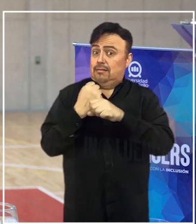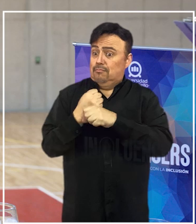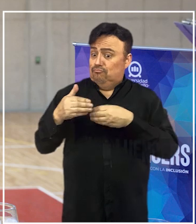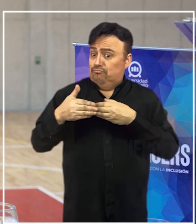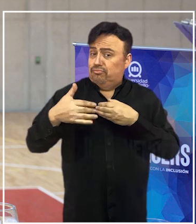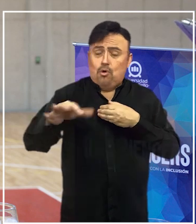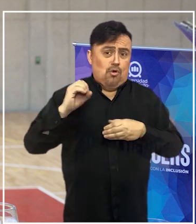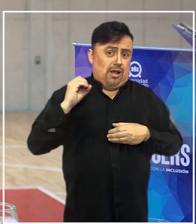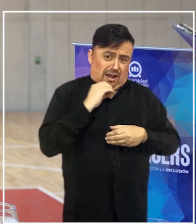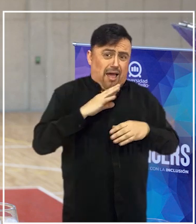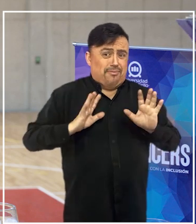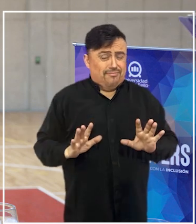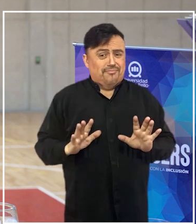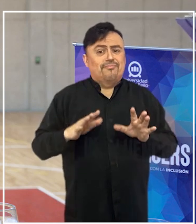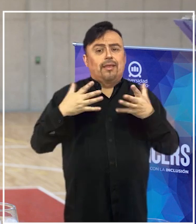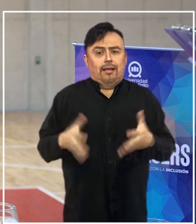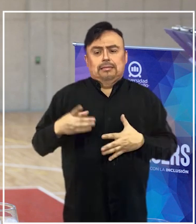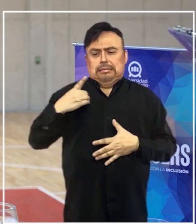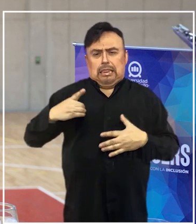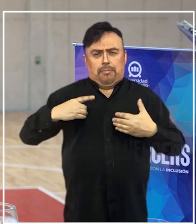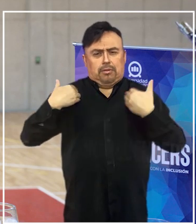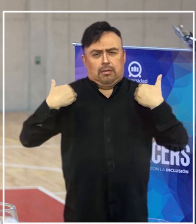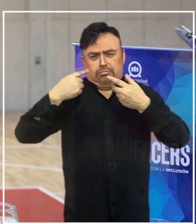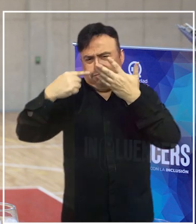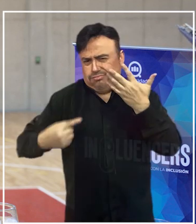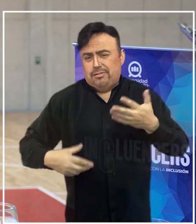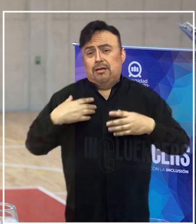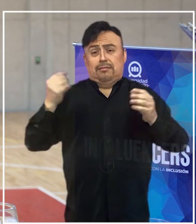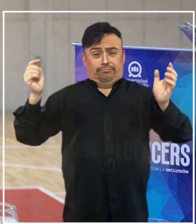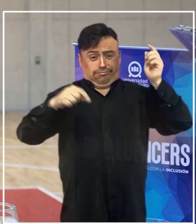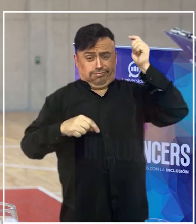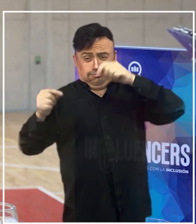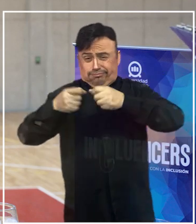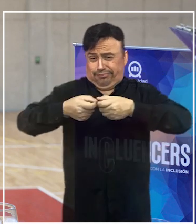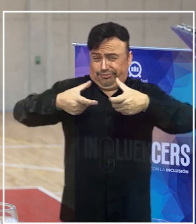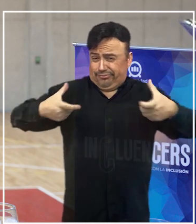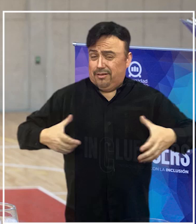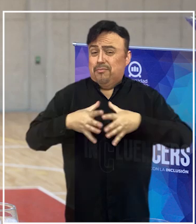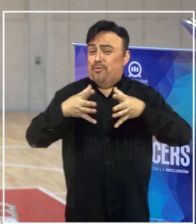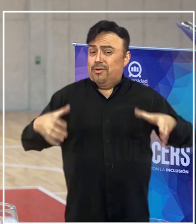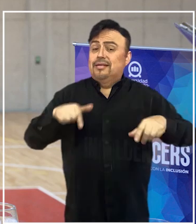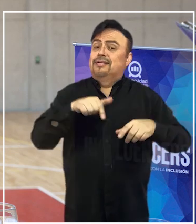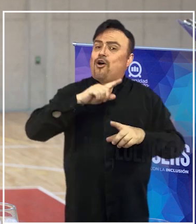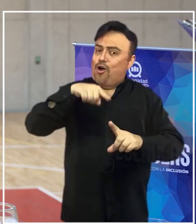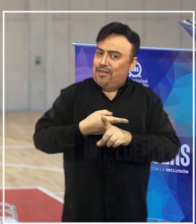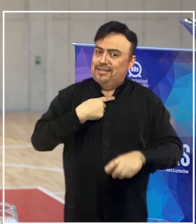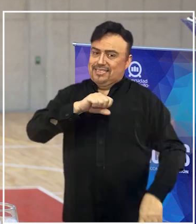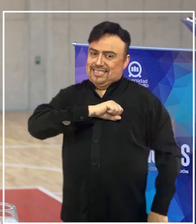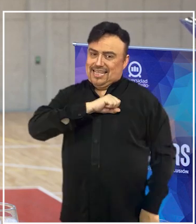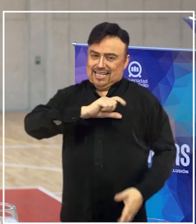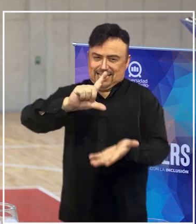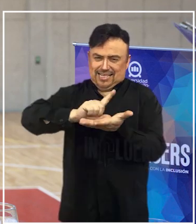muy rápido, van a haber nuevas disciplinas, vamos a tener muchos deportistas. Va a ser nuevamente Santiago la